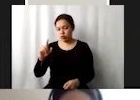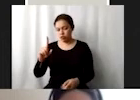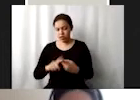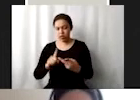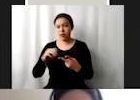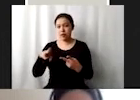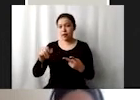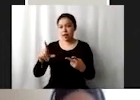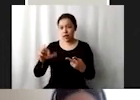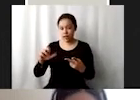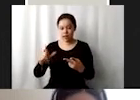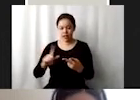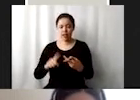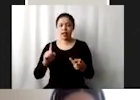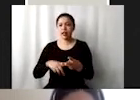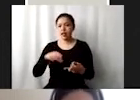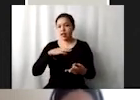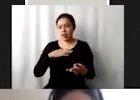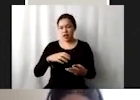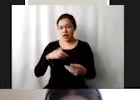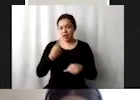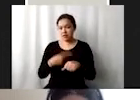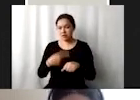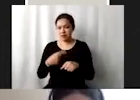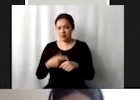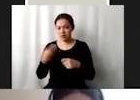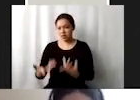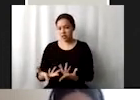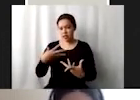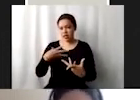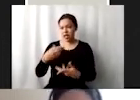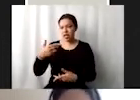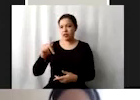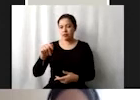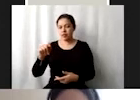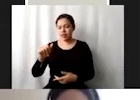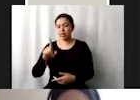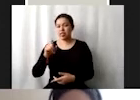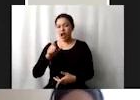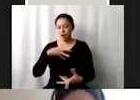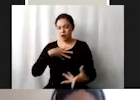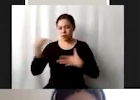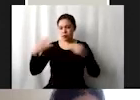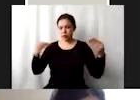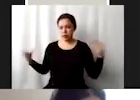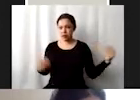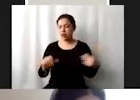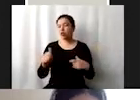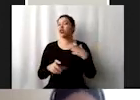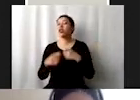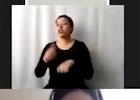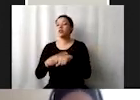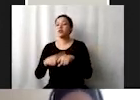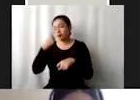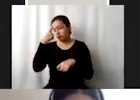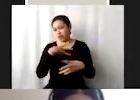desatendidas, combatir la hepatitis, las enfermedades transmitidas por el agua y otras enfermedades transmisibles. Esta